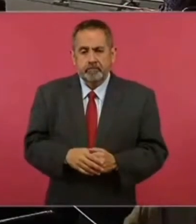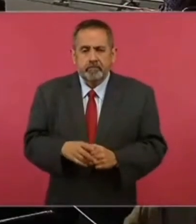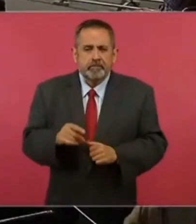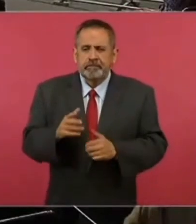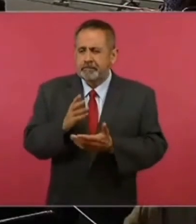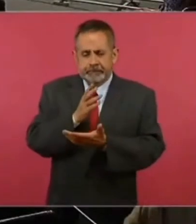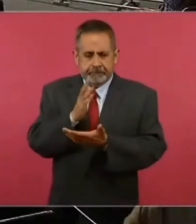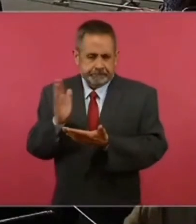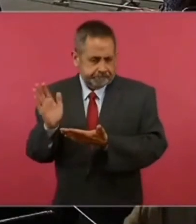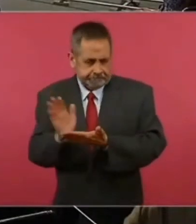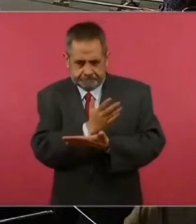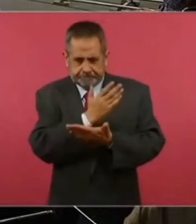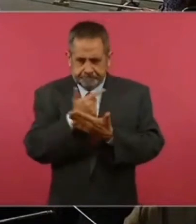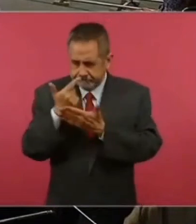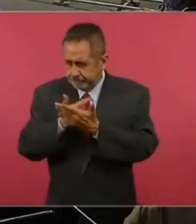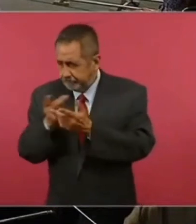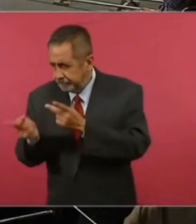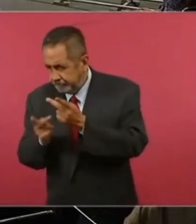del censo